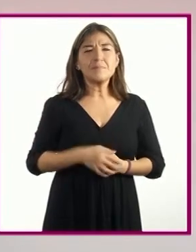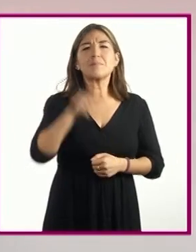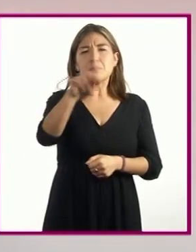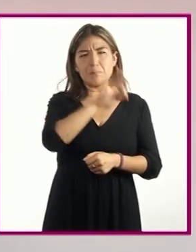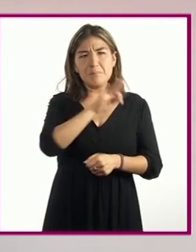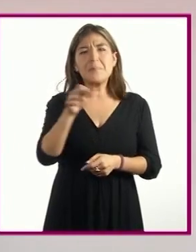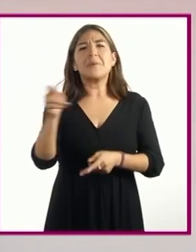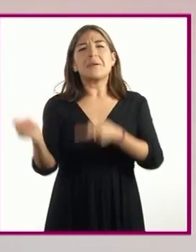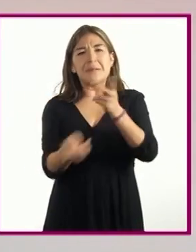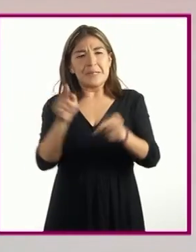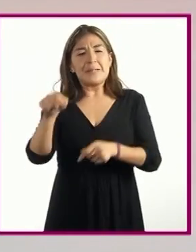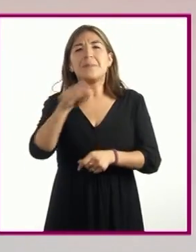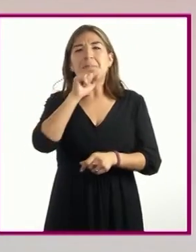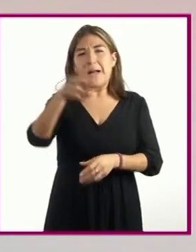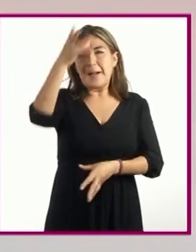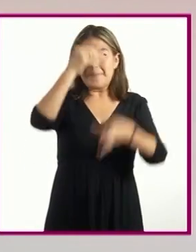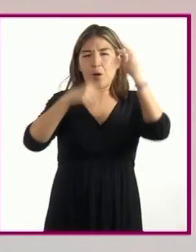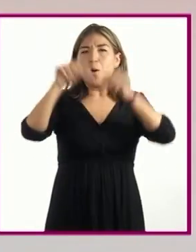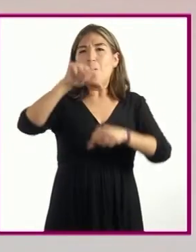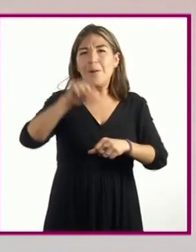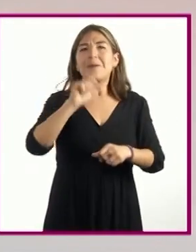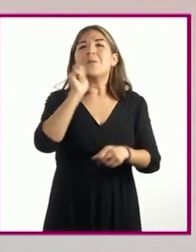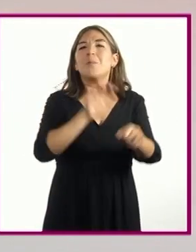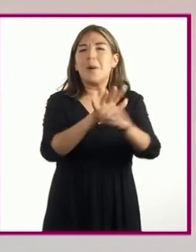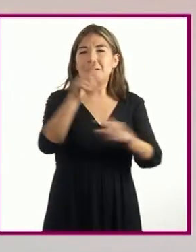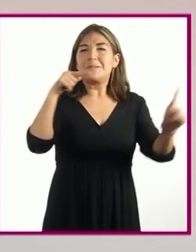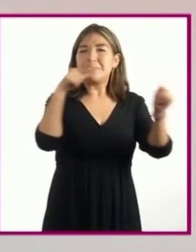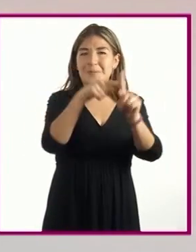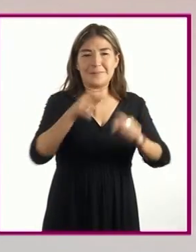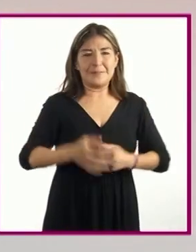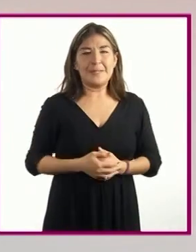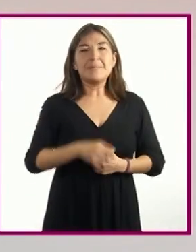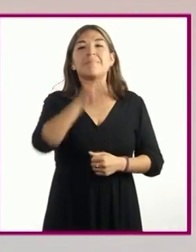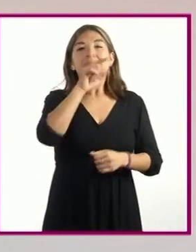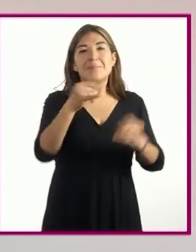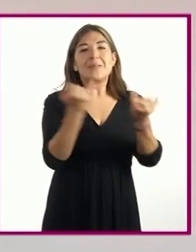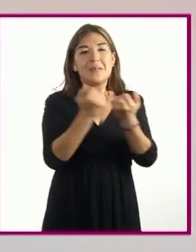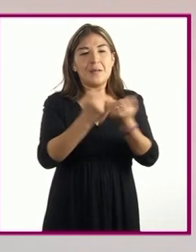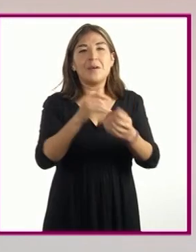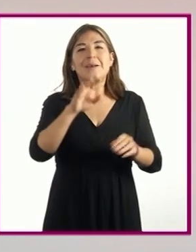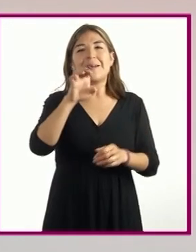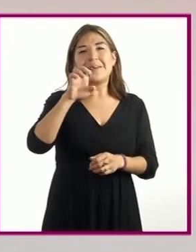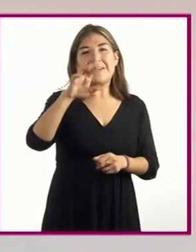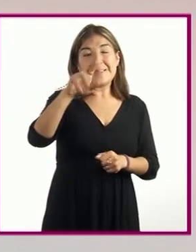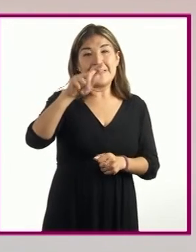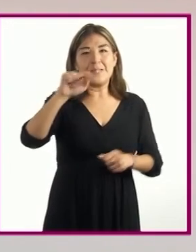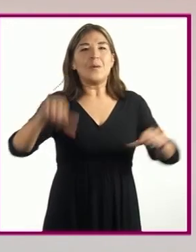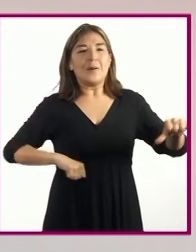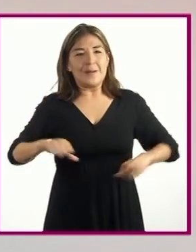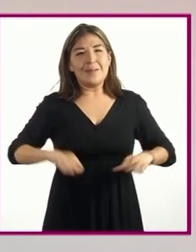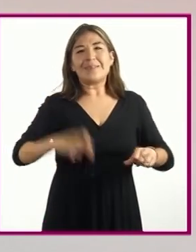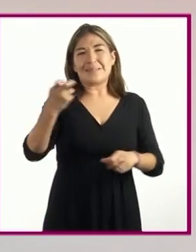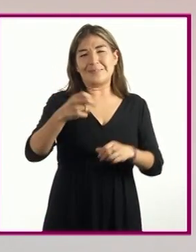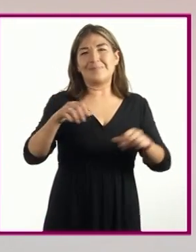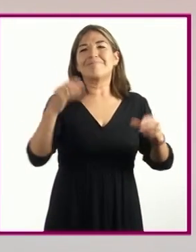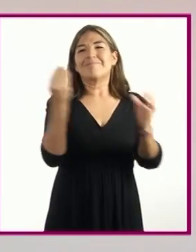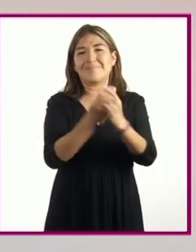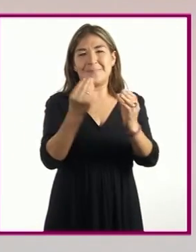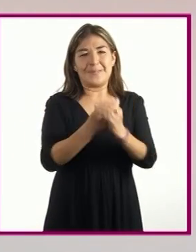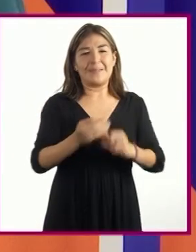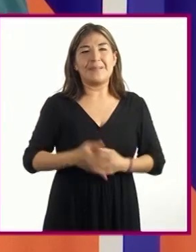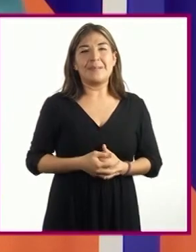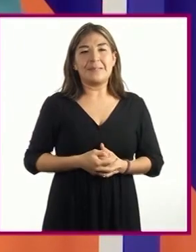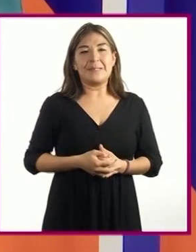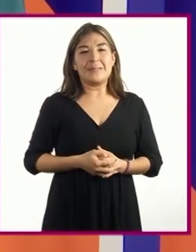consultar nuevamente el aprendizaje esperado y el propósito así como explorar los retos referentes durante la sesión